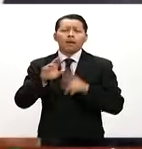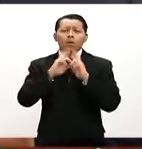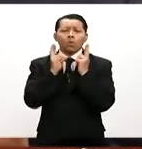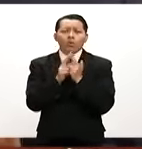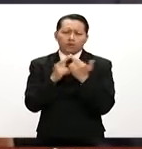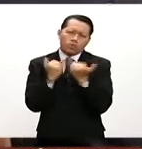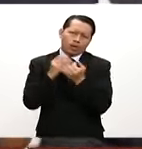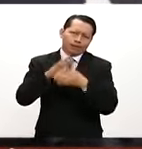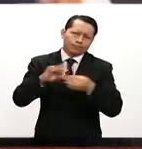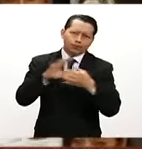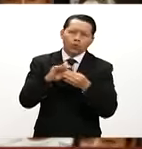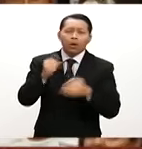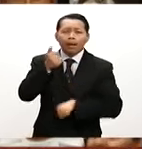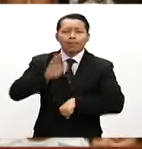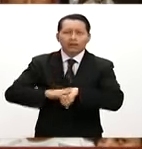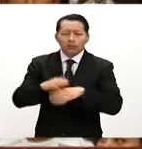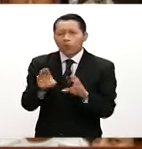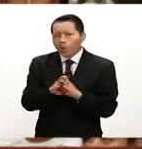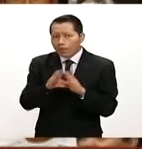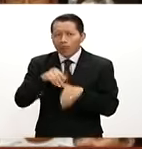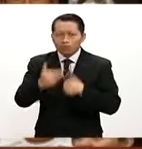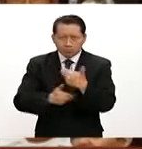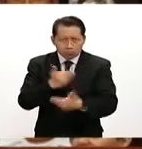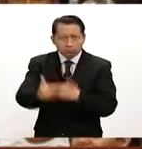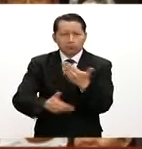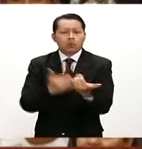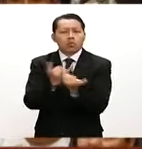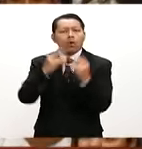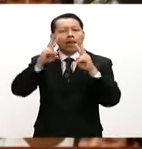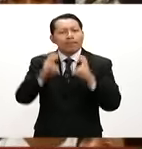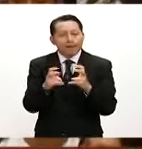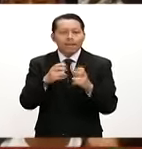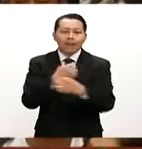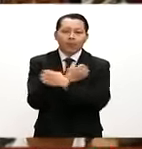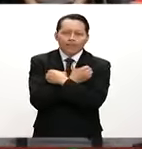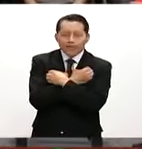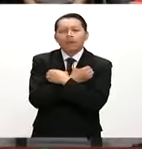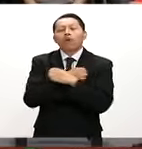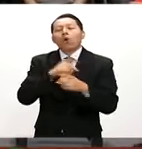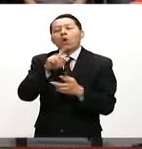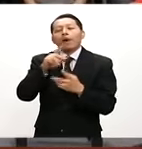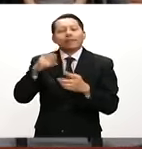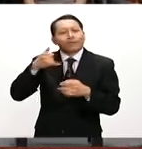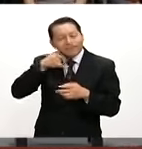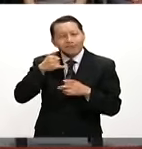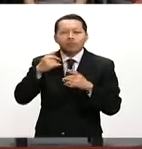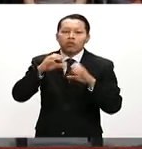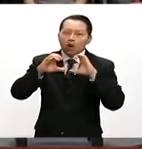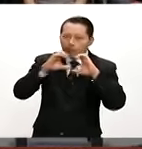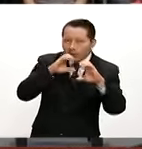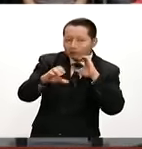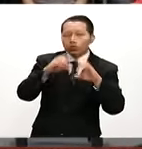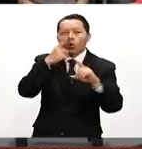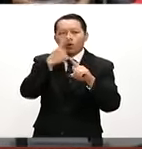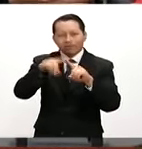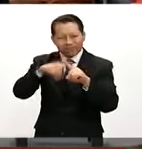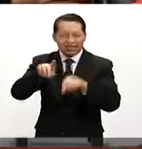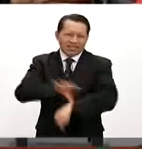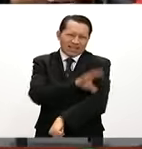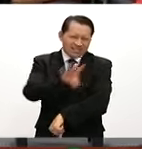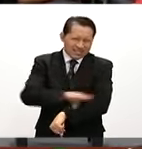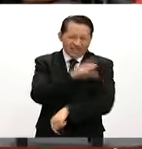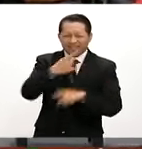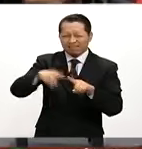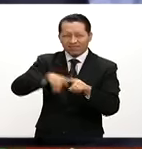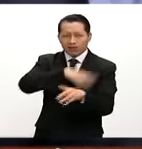logrados durante la administración, relaciones con temas educativos, economía, telecomunicaciones, energía y seguridad. De acuerdo con el mandatario durante